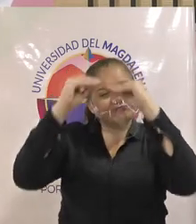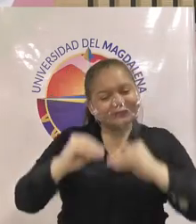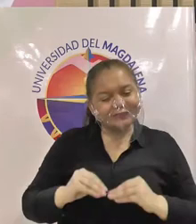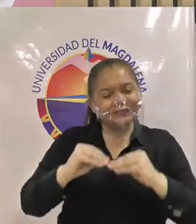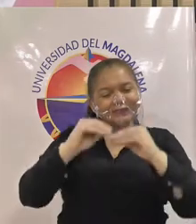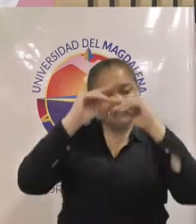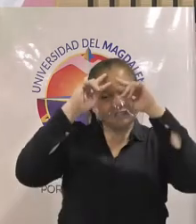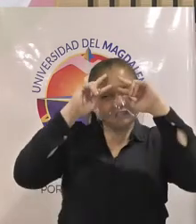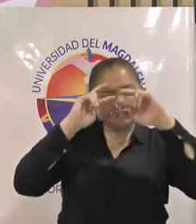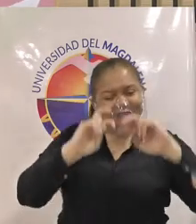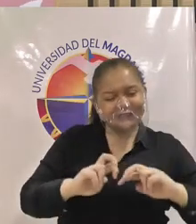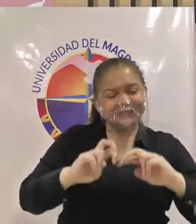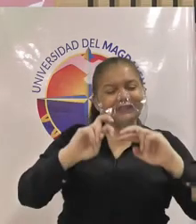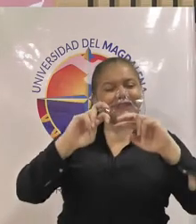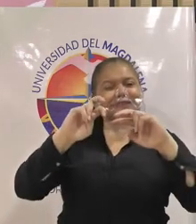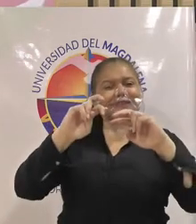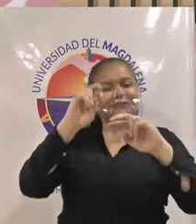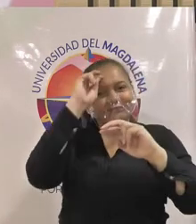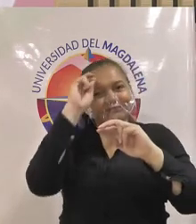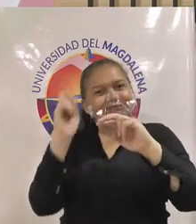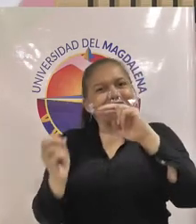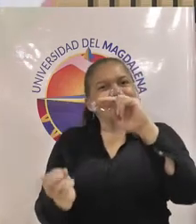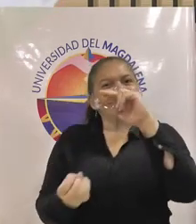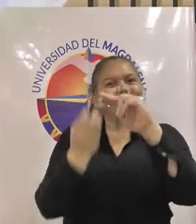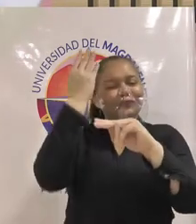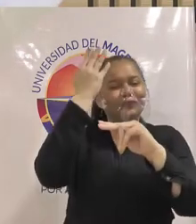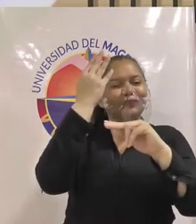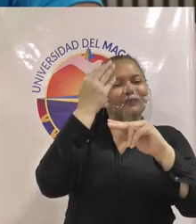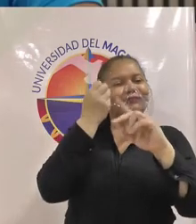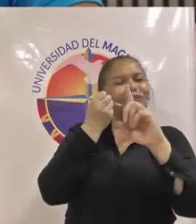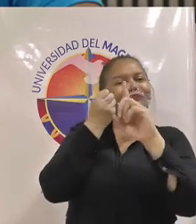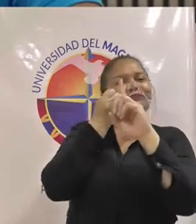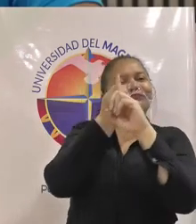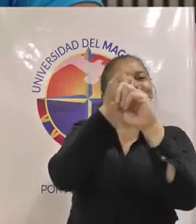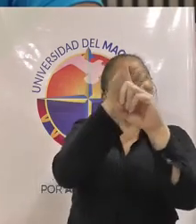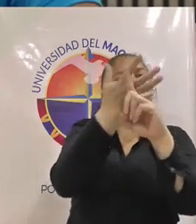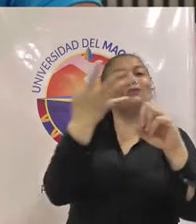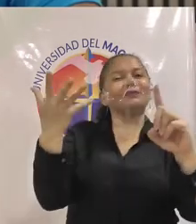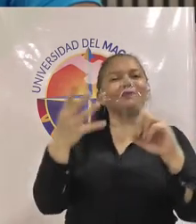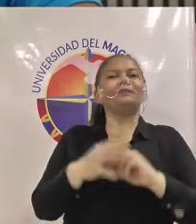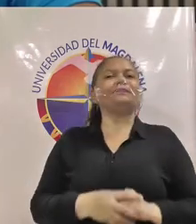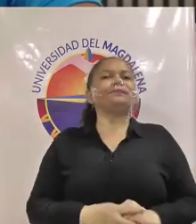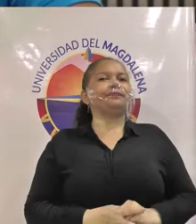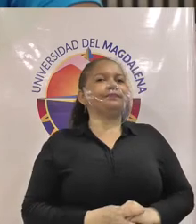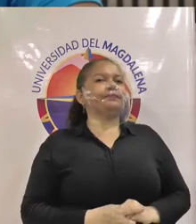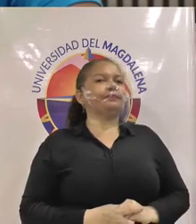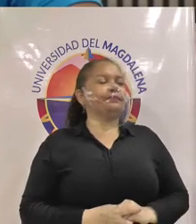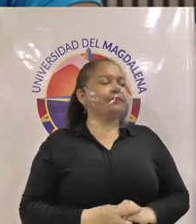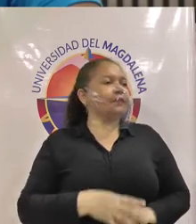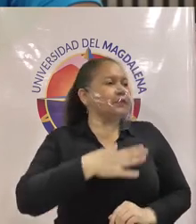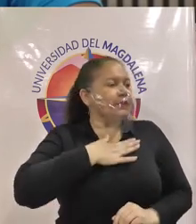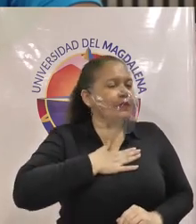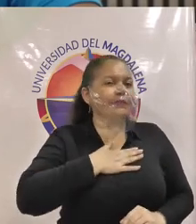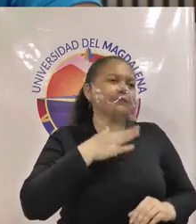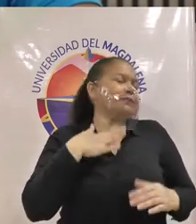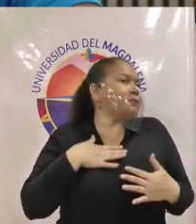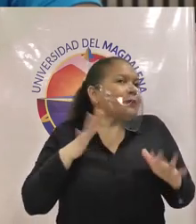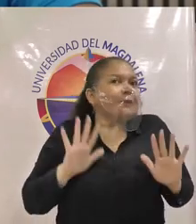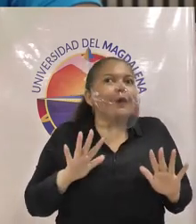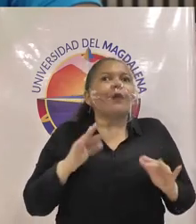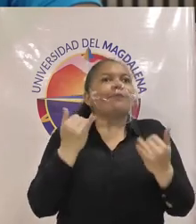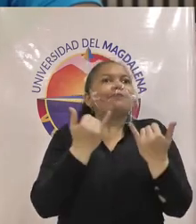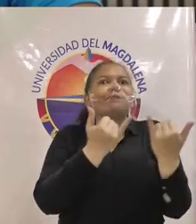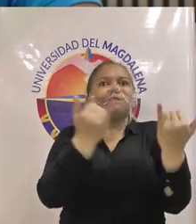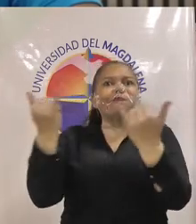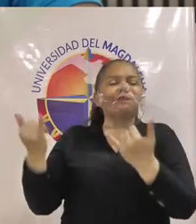innovación yo creo que lo importante en este tema es que debemos aprovechar la diversidad de saberes